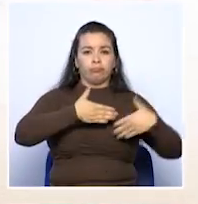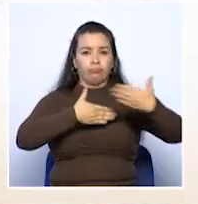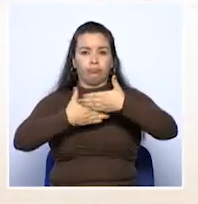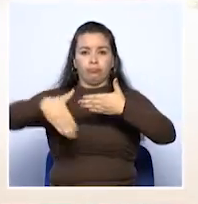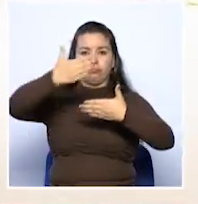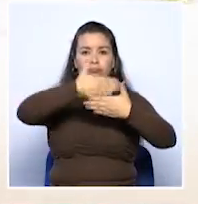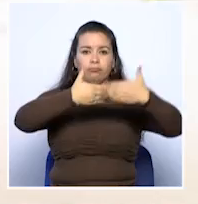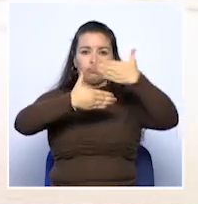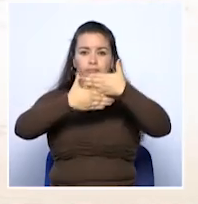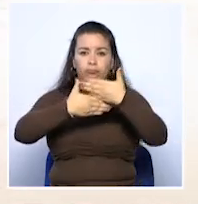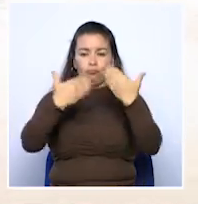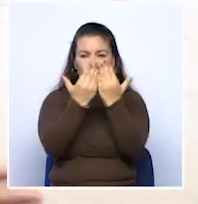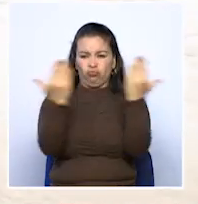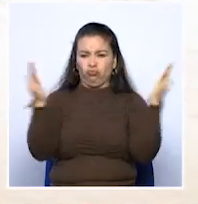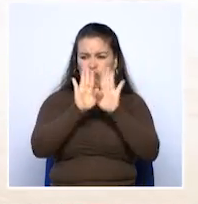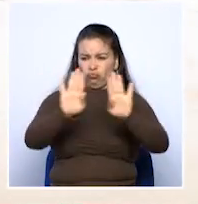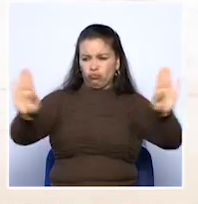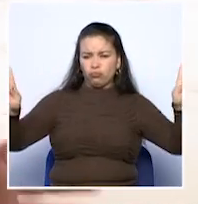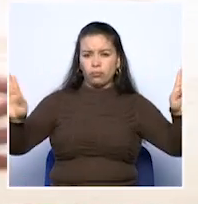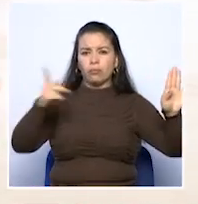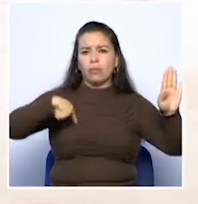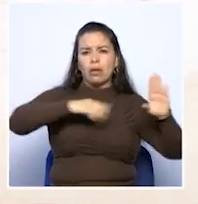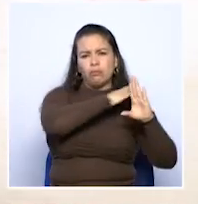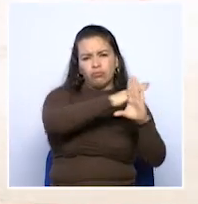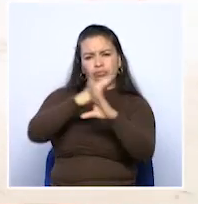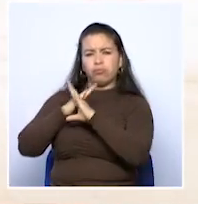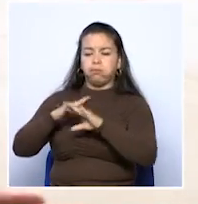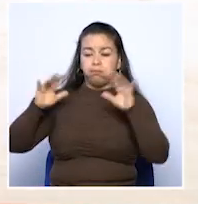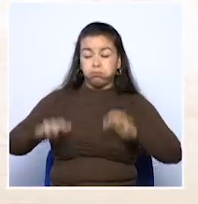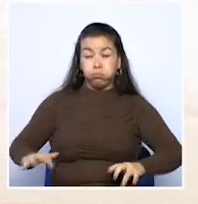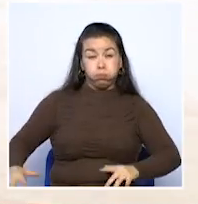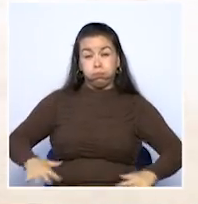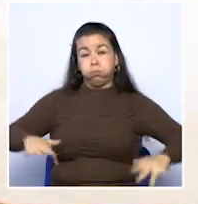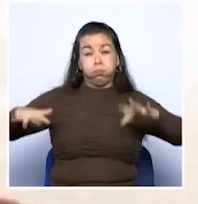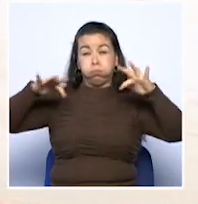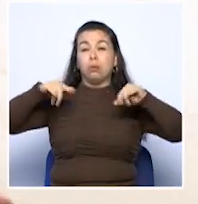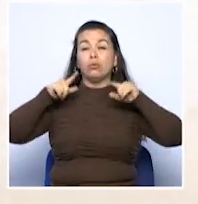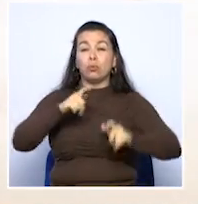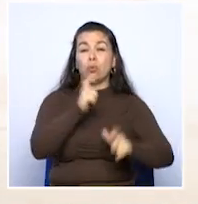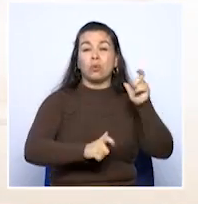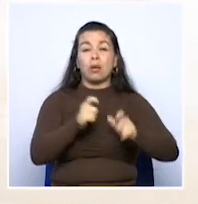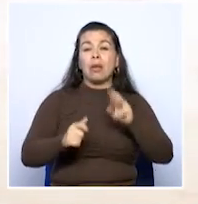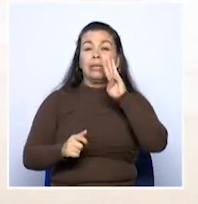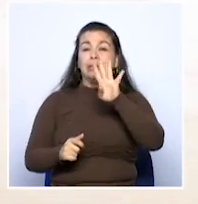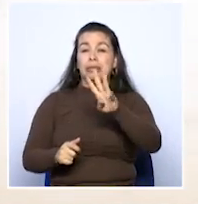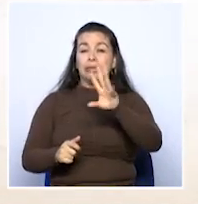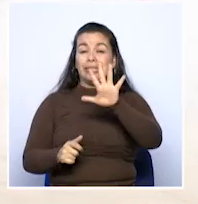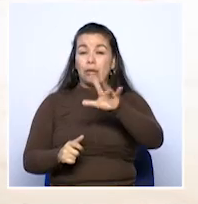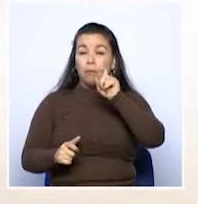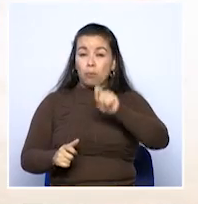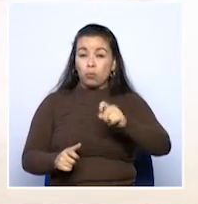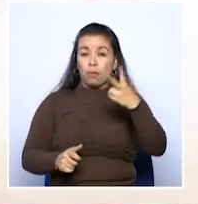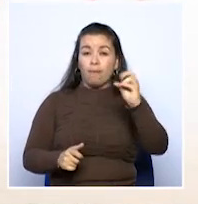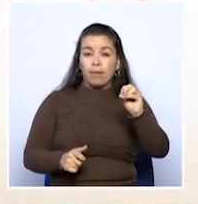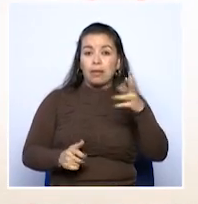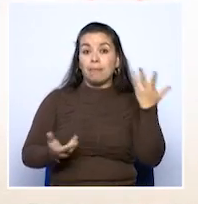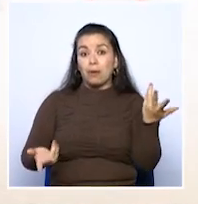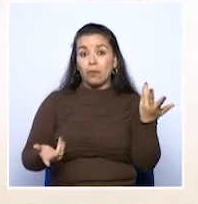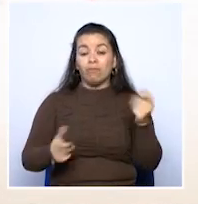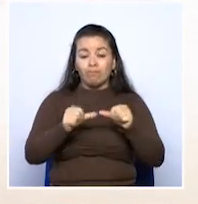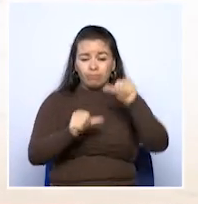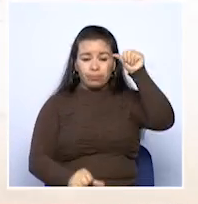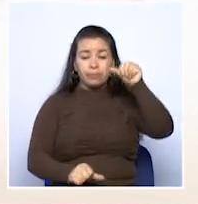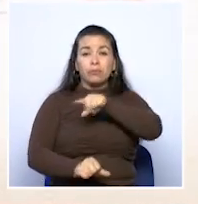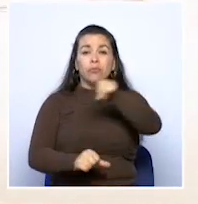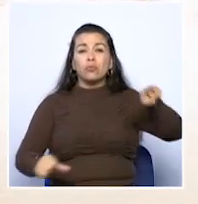se han ejecutado en el municipio de la Virginia han evitado que este se inunde. Ha llegado el río Cauca hasta los 5 metros 20 pero aún no se tiene exacto cuál